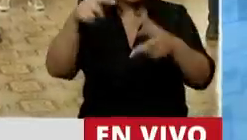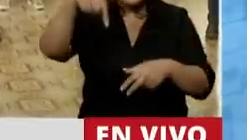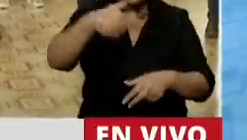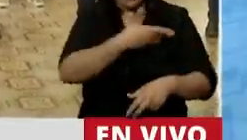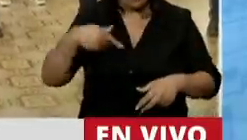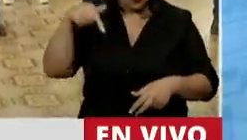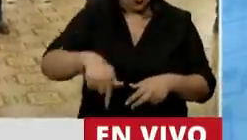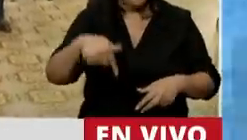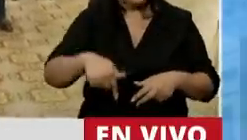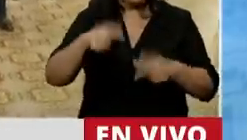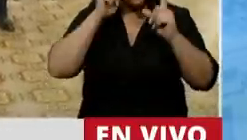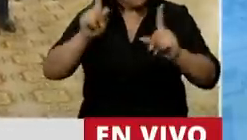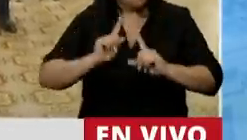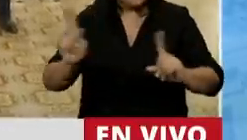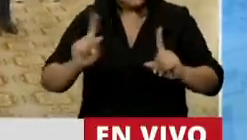gobierno no atendió a las empresas.